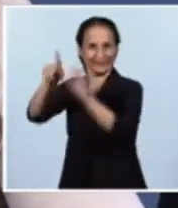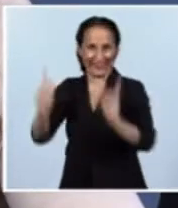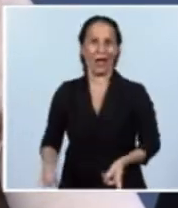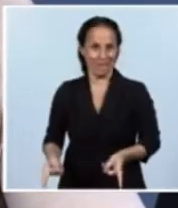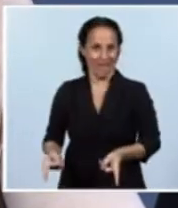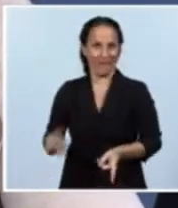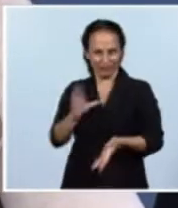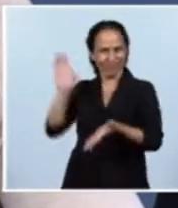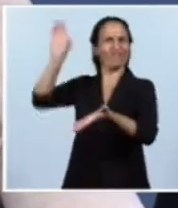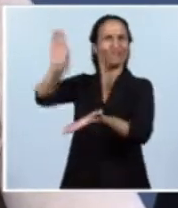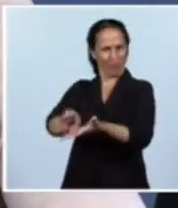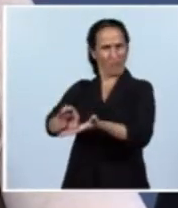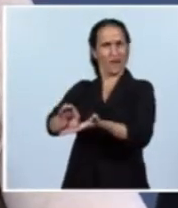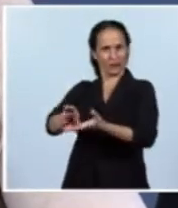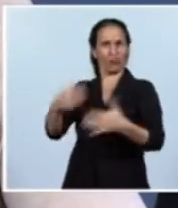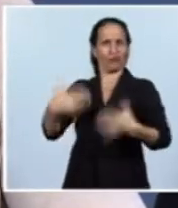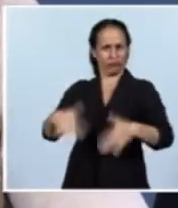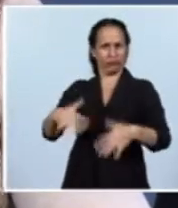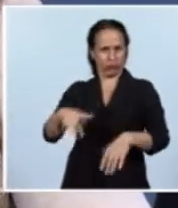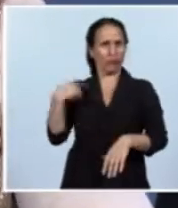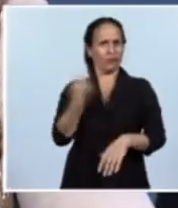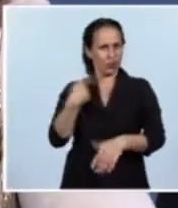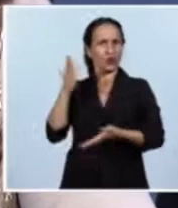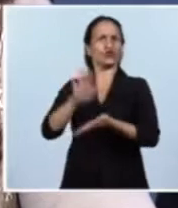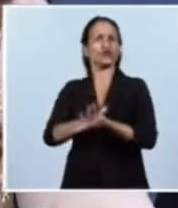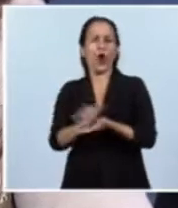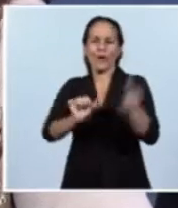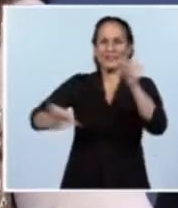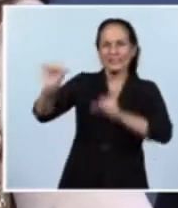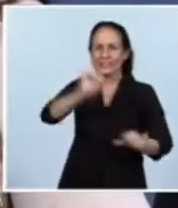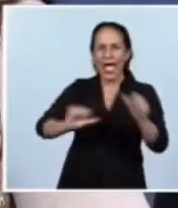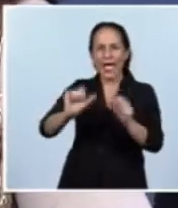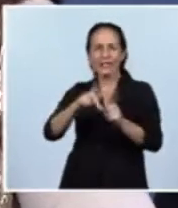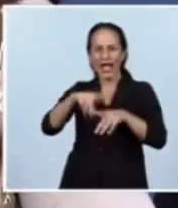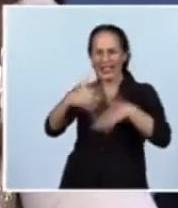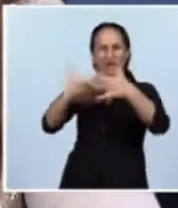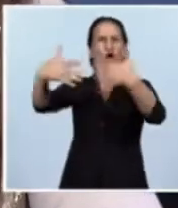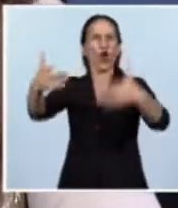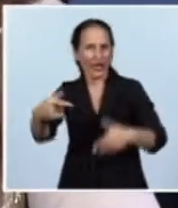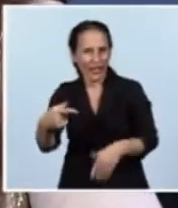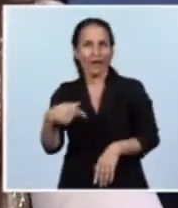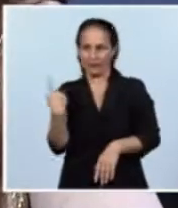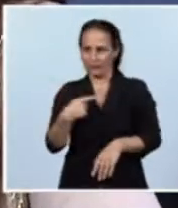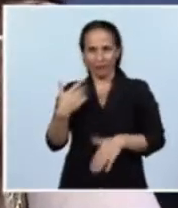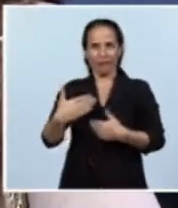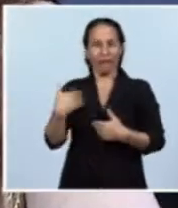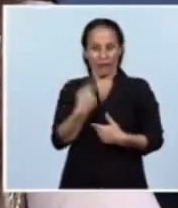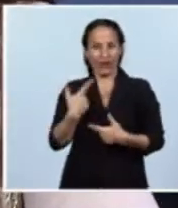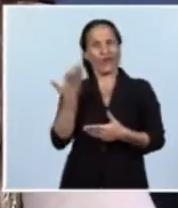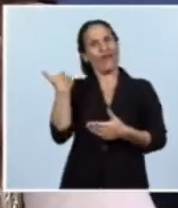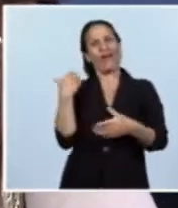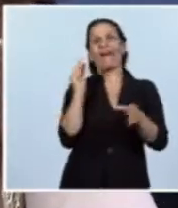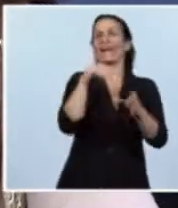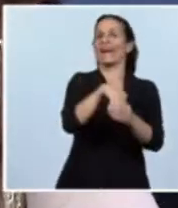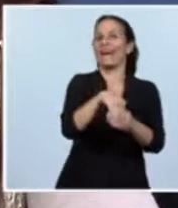inversión que hemos hecho en materia de ciencia y tecnología. Y así como integramos hace muy poco el selecto